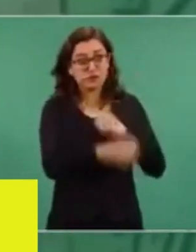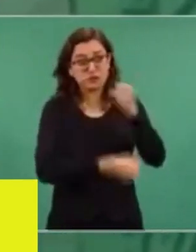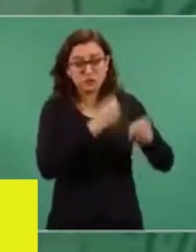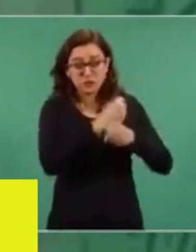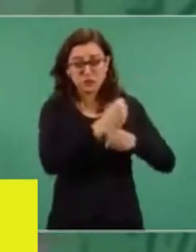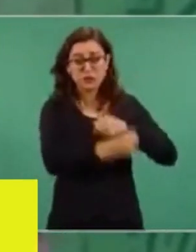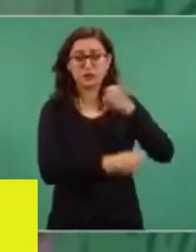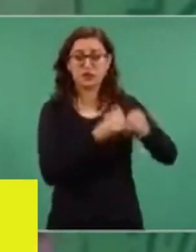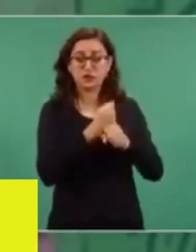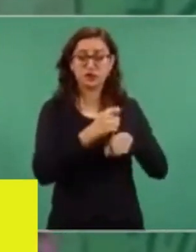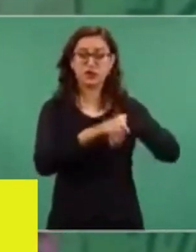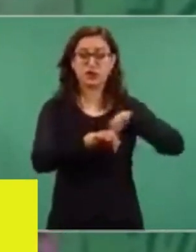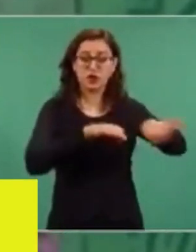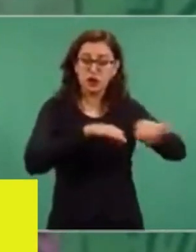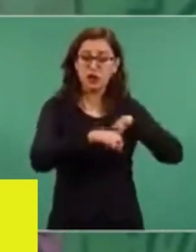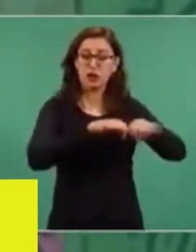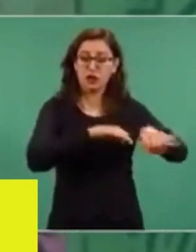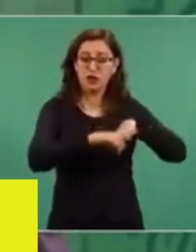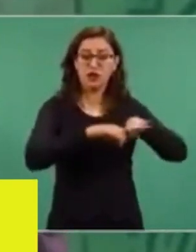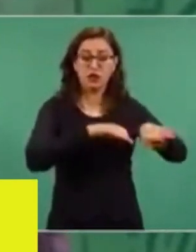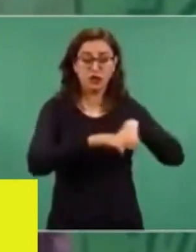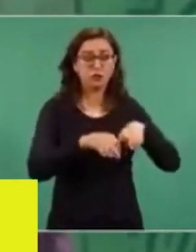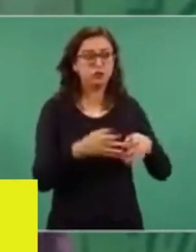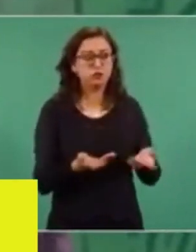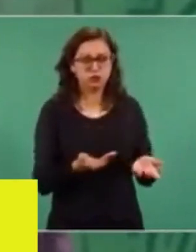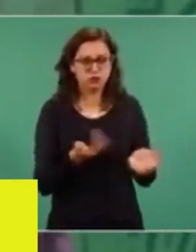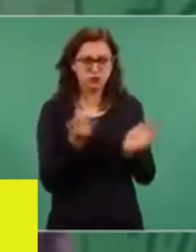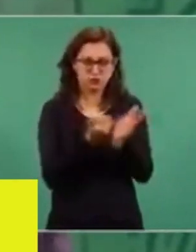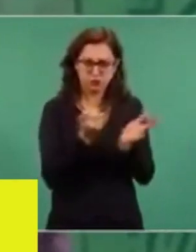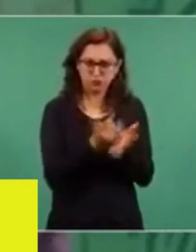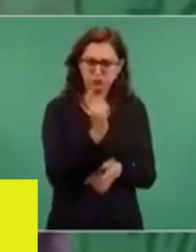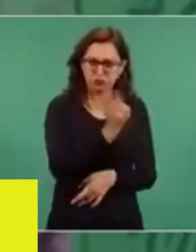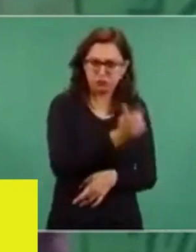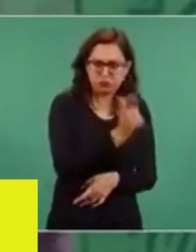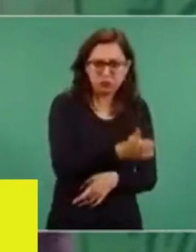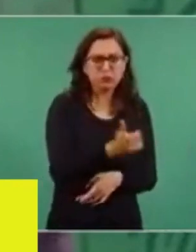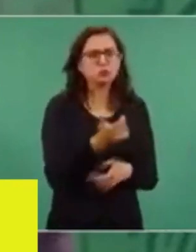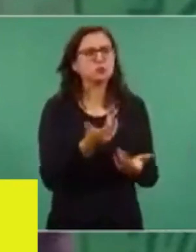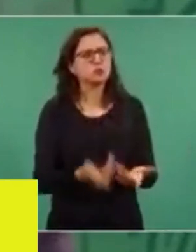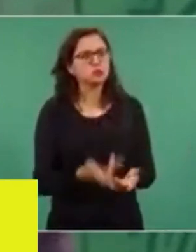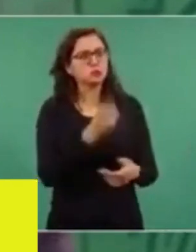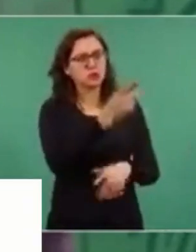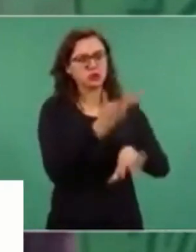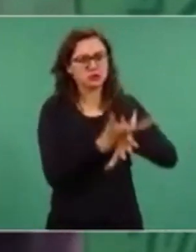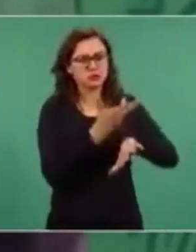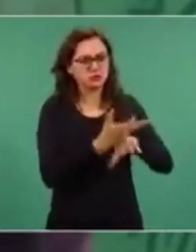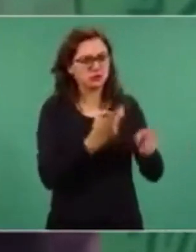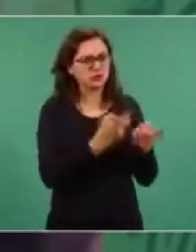en ese país, contribuyendo al desarrollo de esa gran nación. Gracias. Gracias. Gracias.